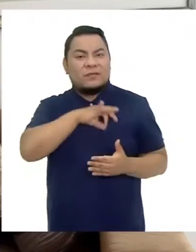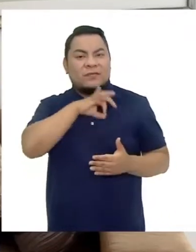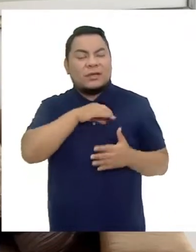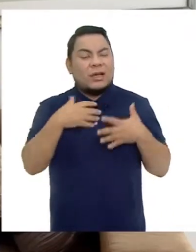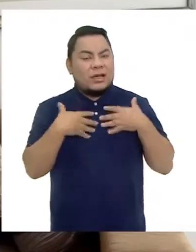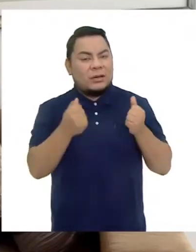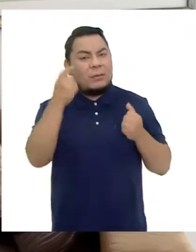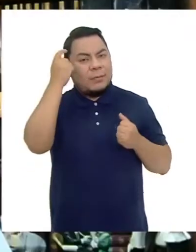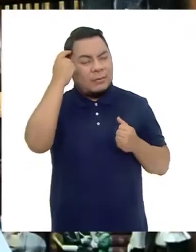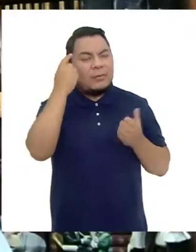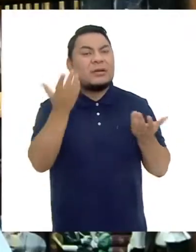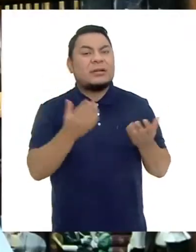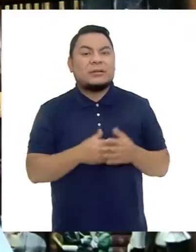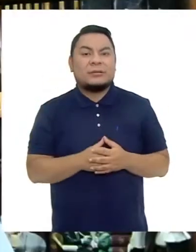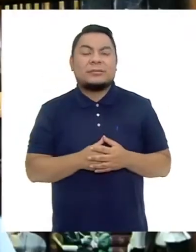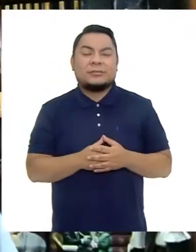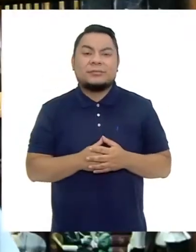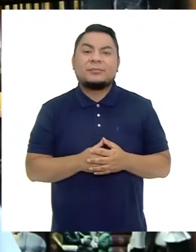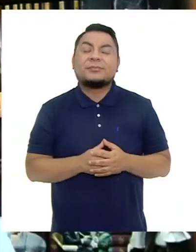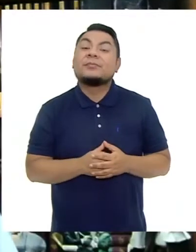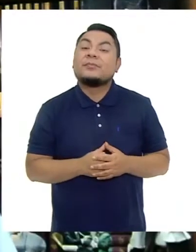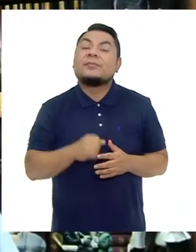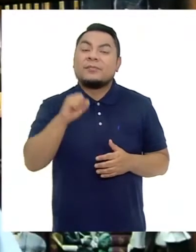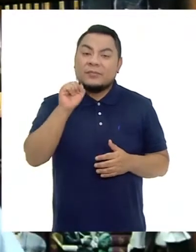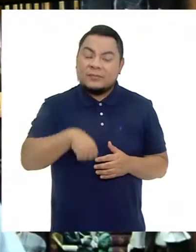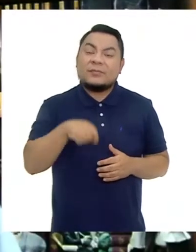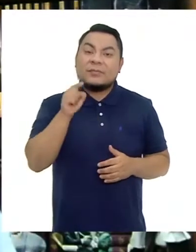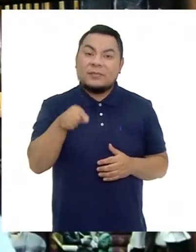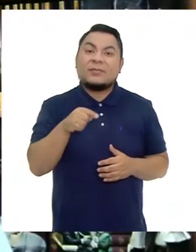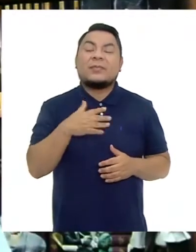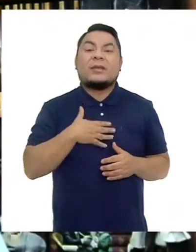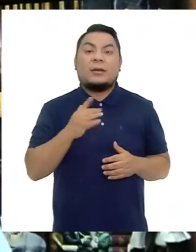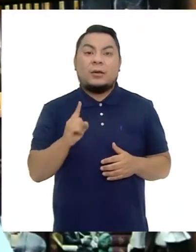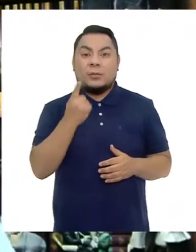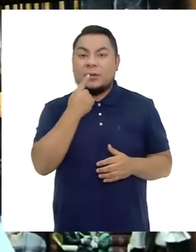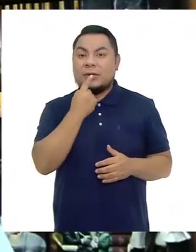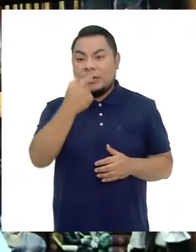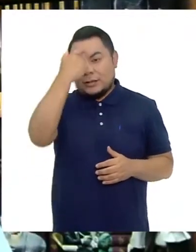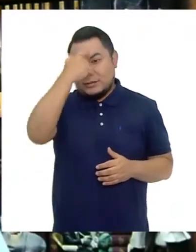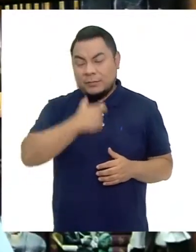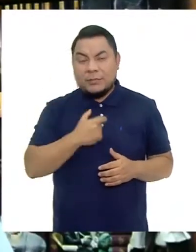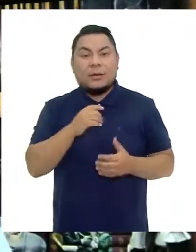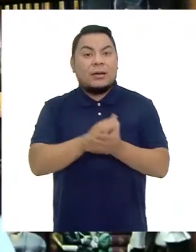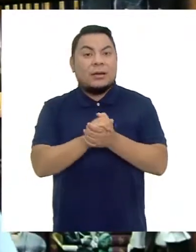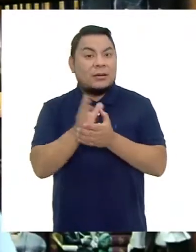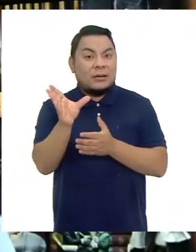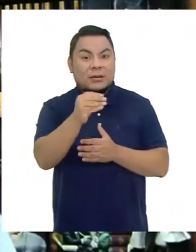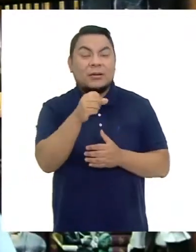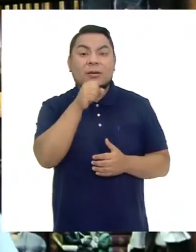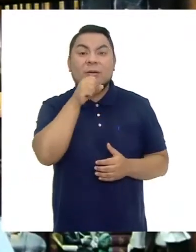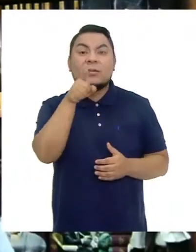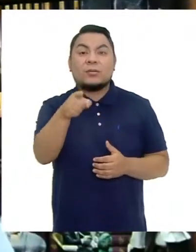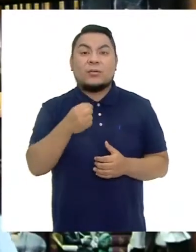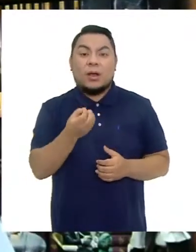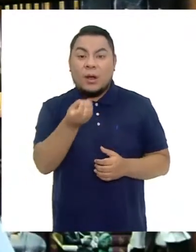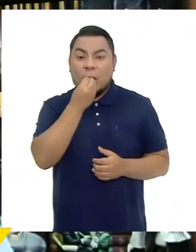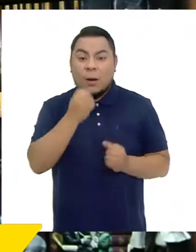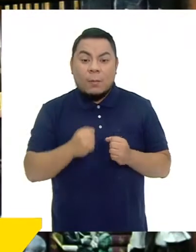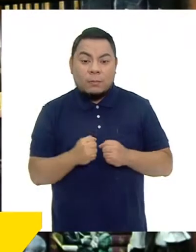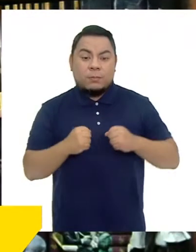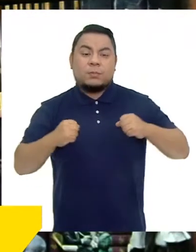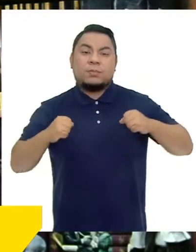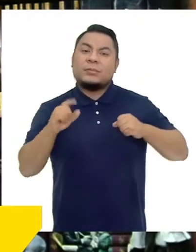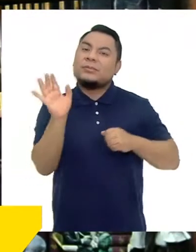De su salud mental Doctor? Acá sí vamos a ir al revés Vamos a decir Primero lo personal Primero amigos Amigas mayores No suban de peso